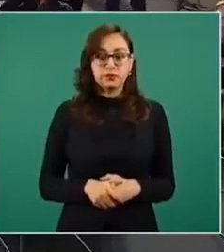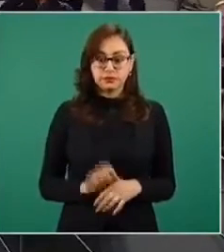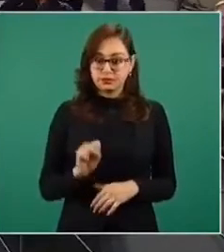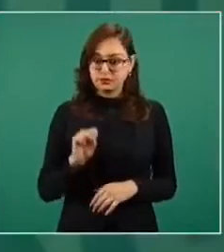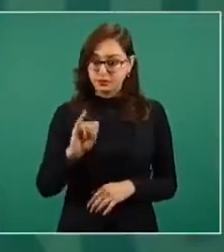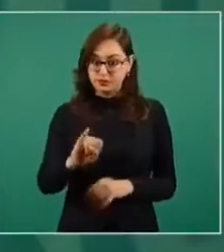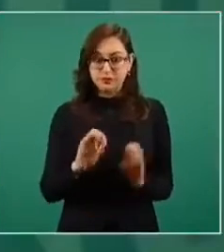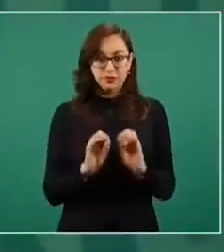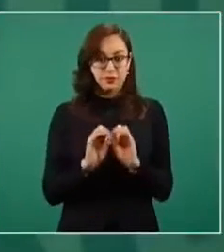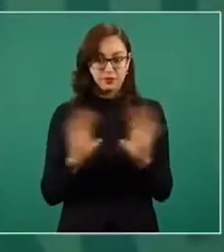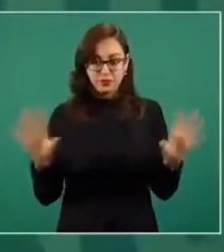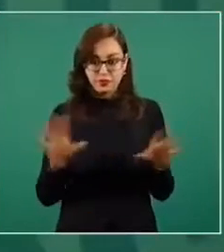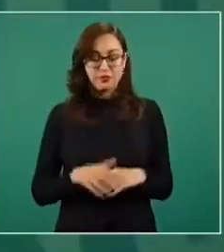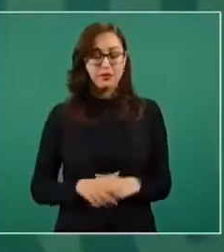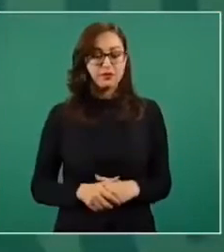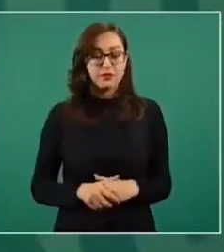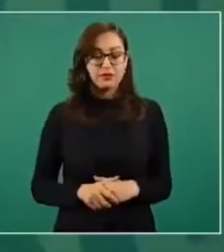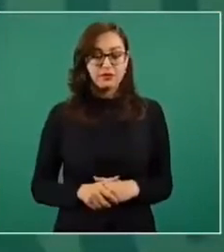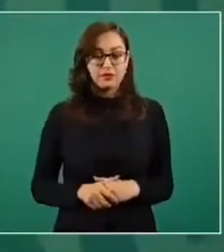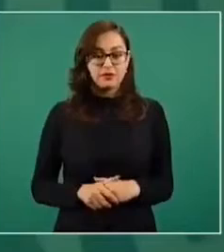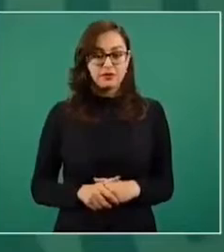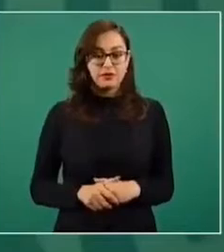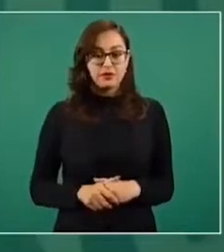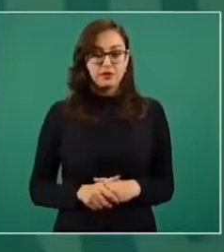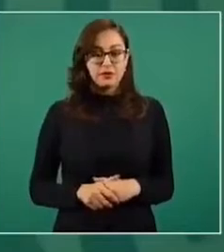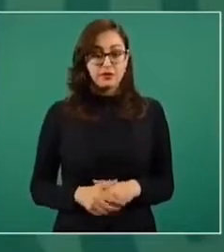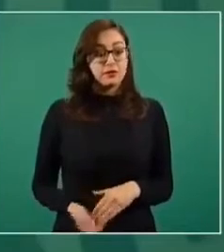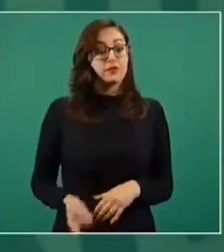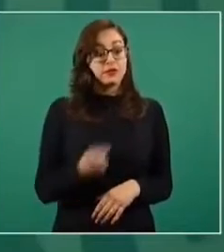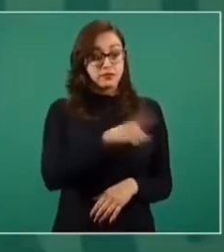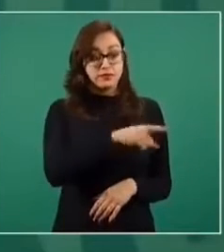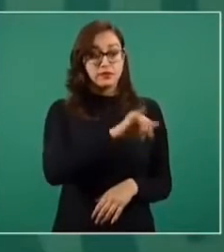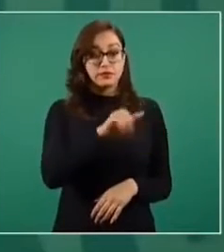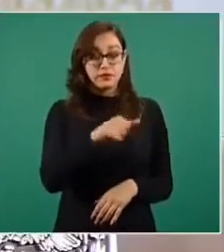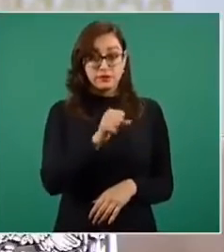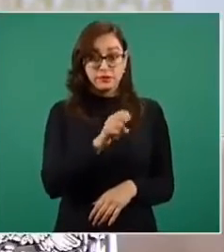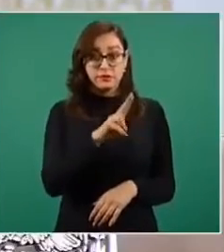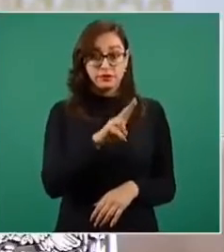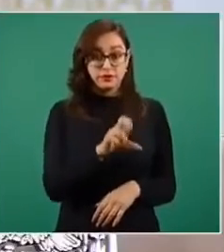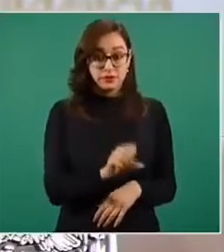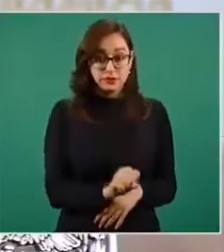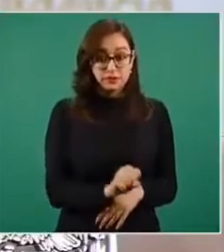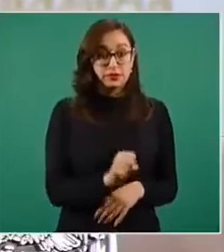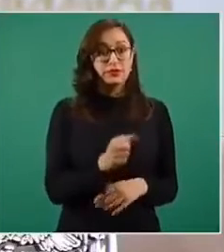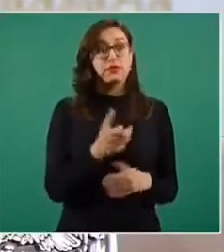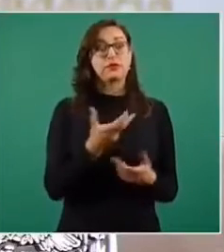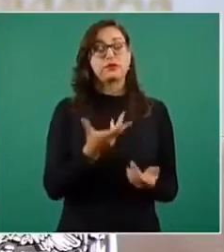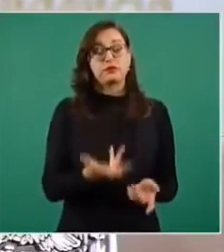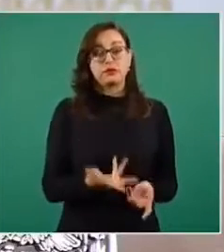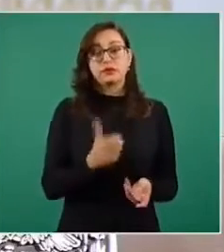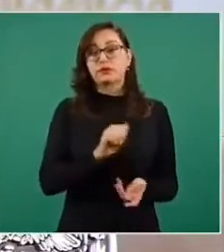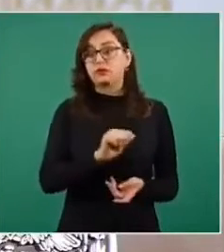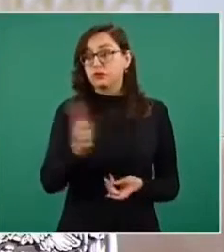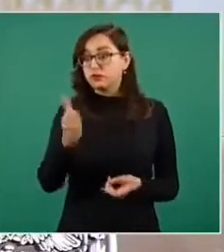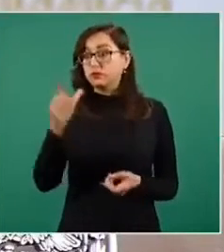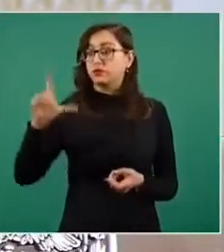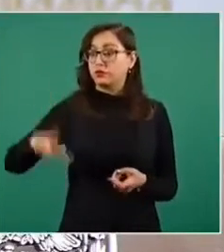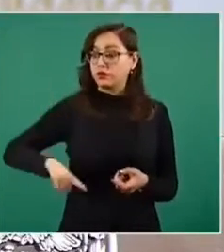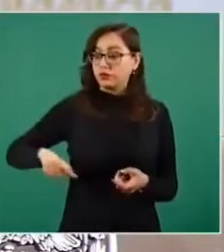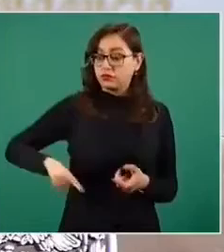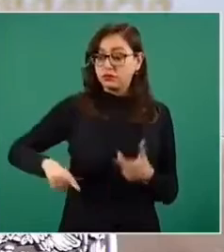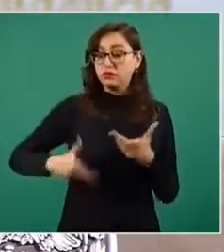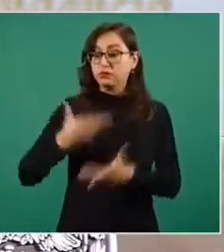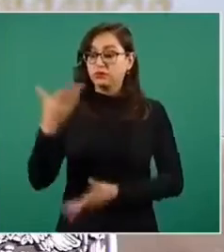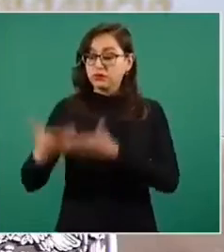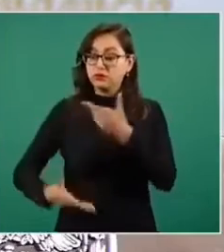lo dijo, que está muy tranquilo, que está descansando, muy contento y optimista. Usó la palabra muy